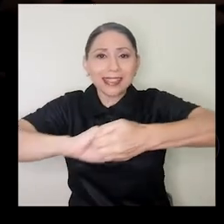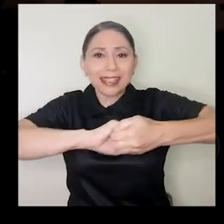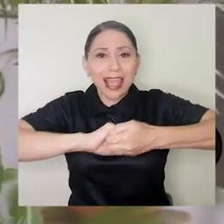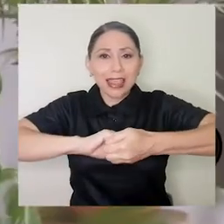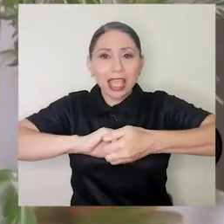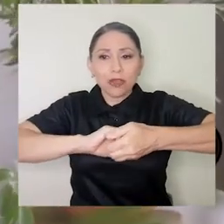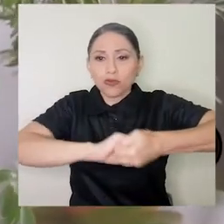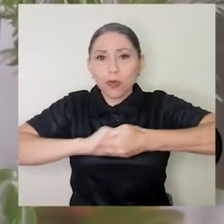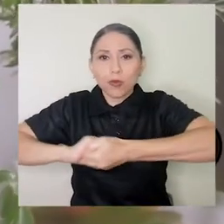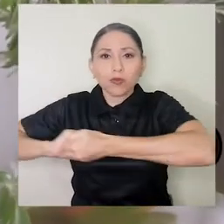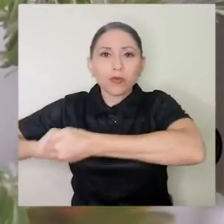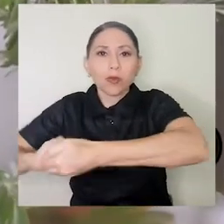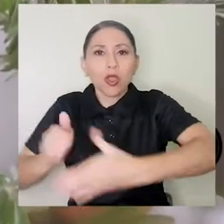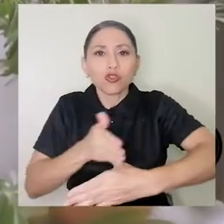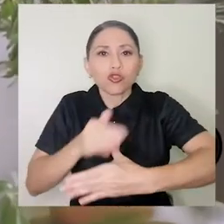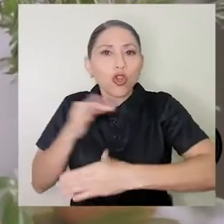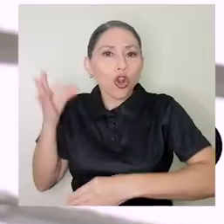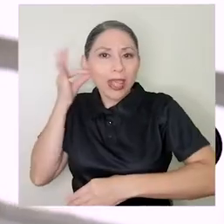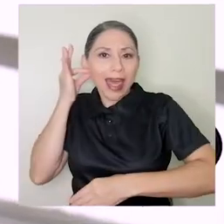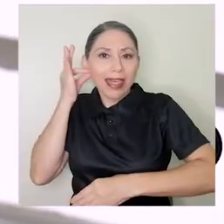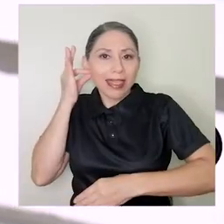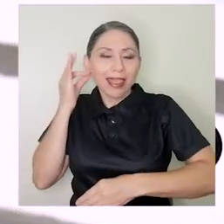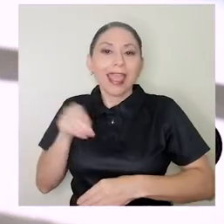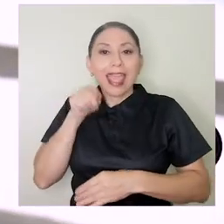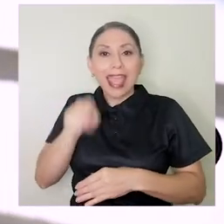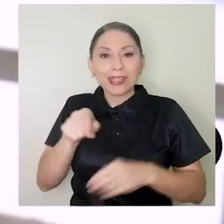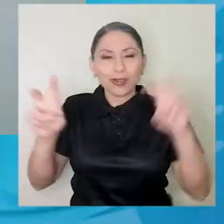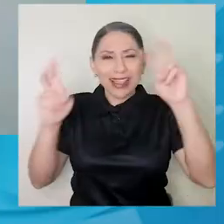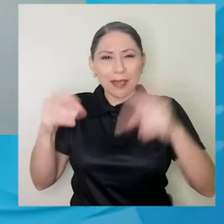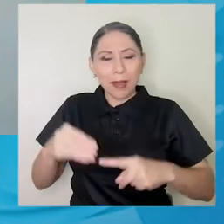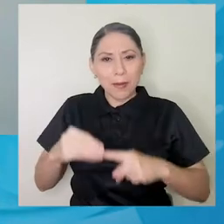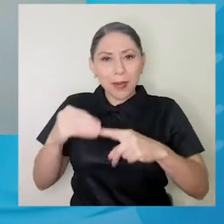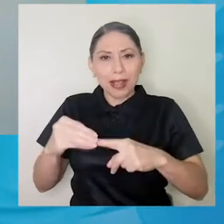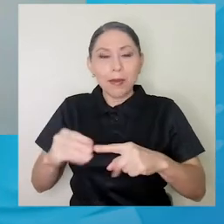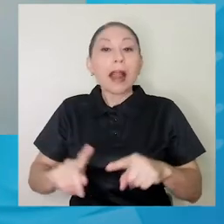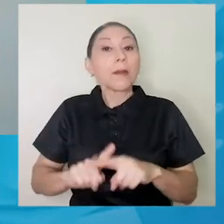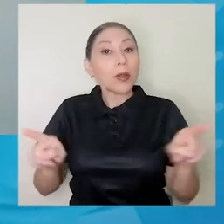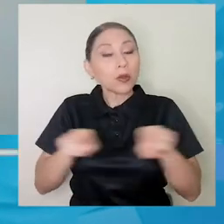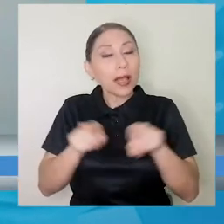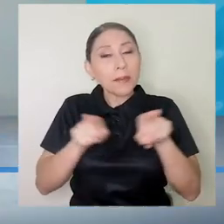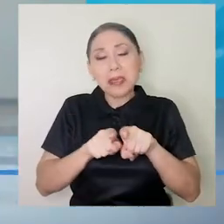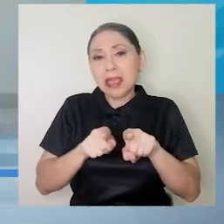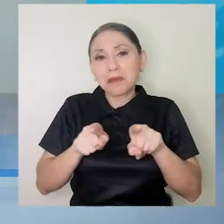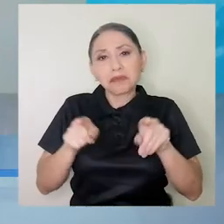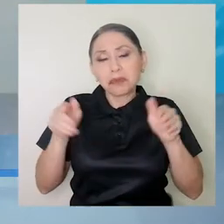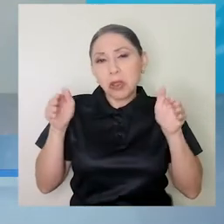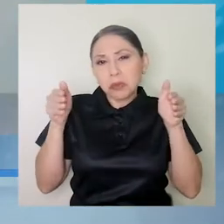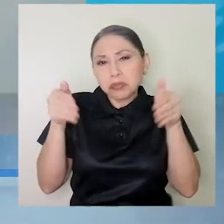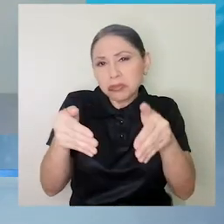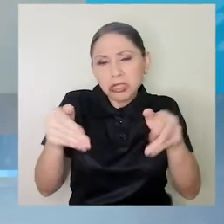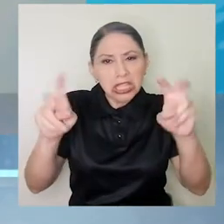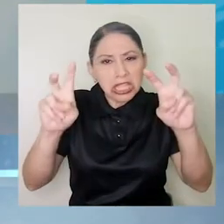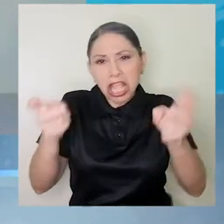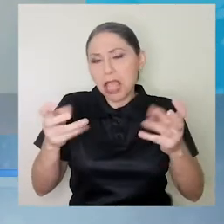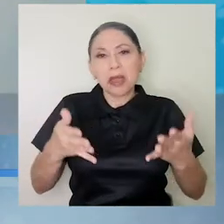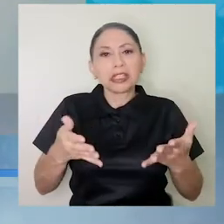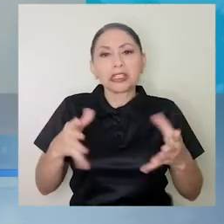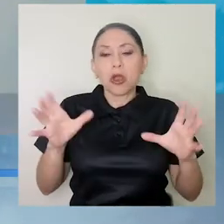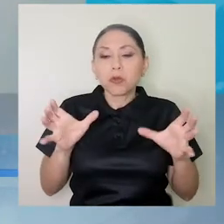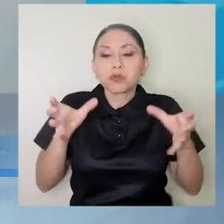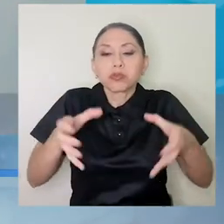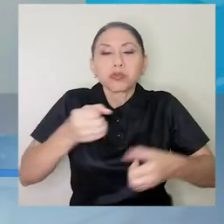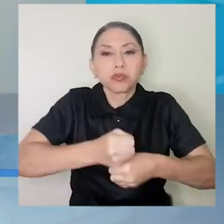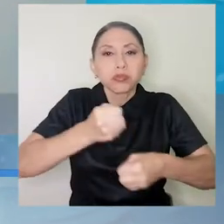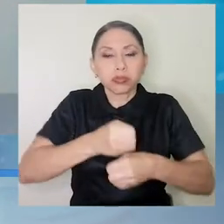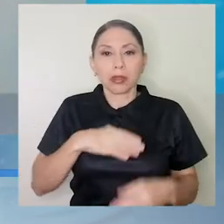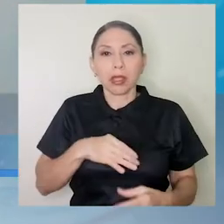como decir el eje temático principal, pero se han abordado temas desde la colectividad, la